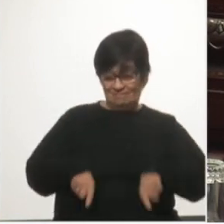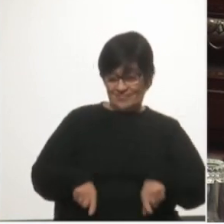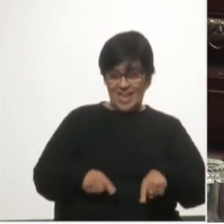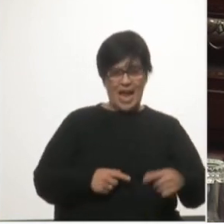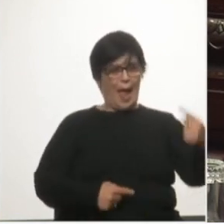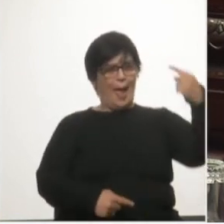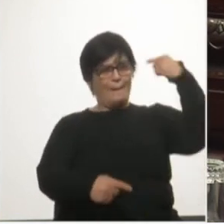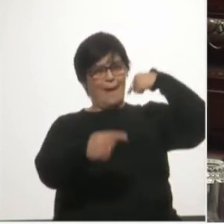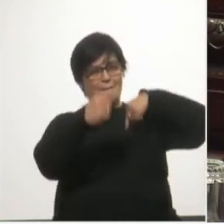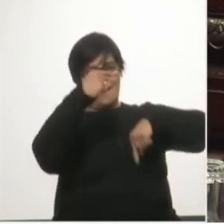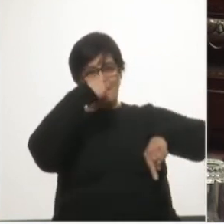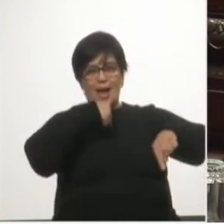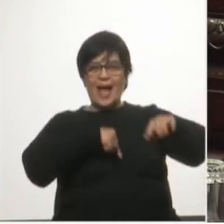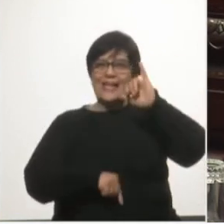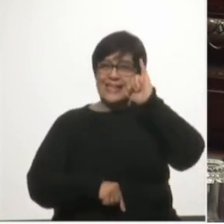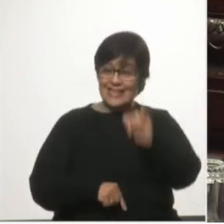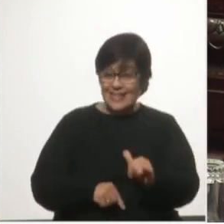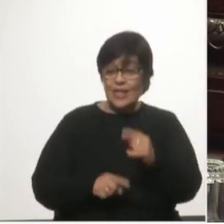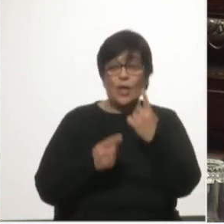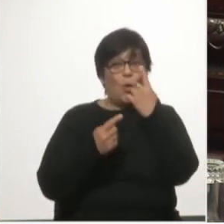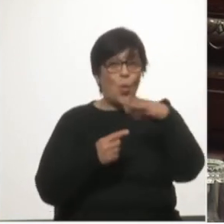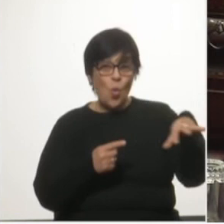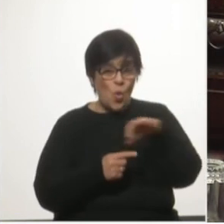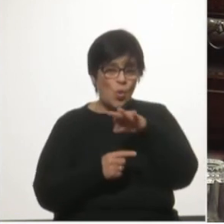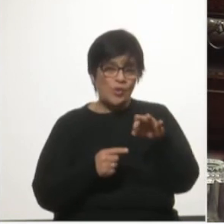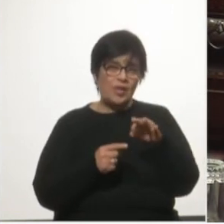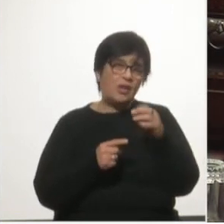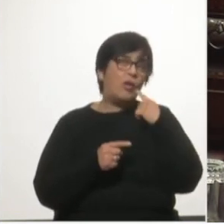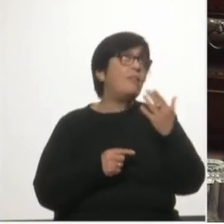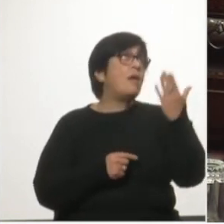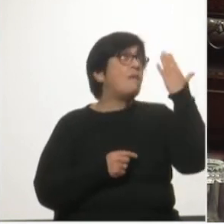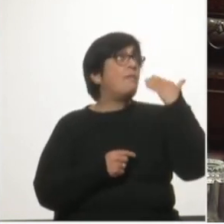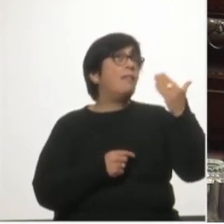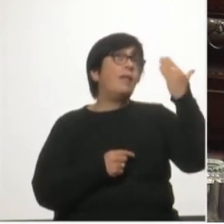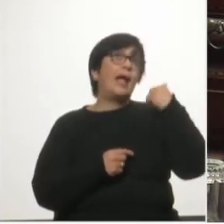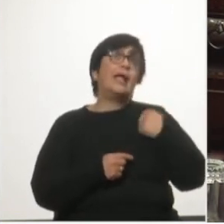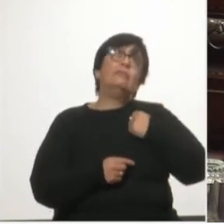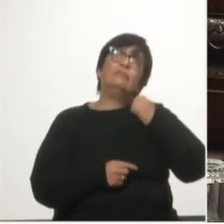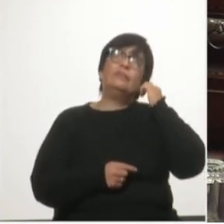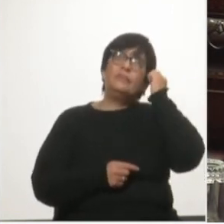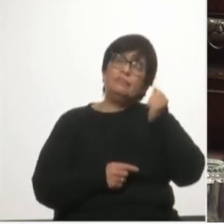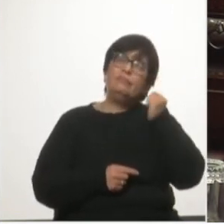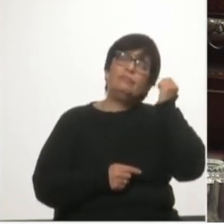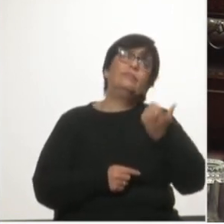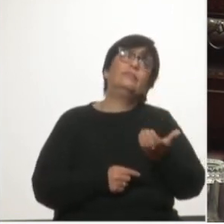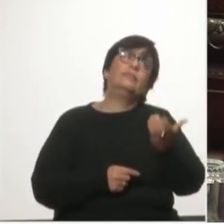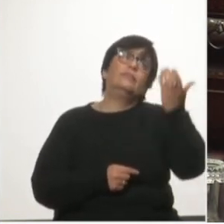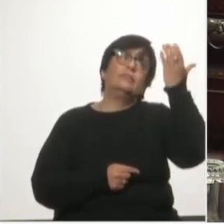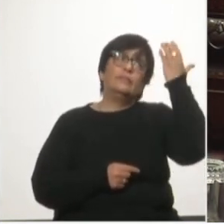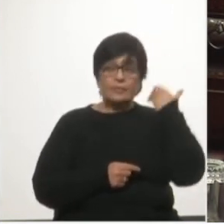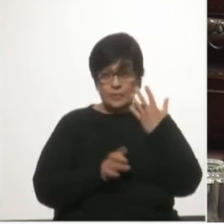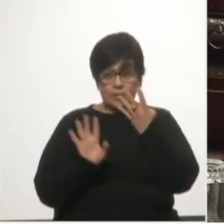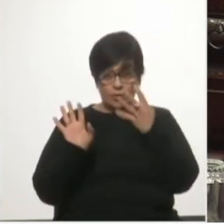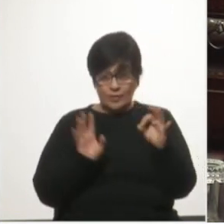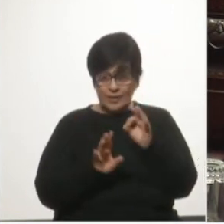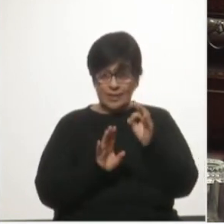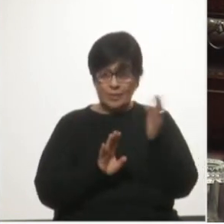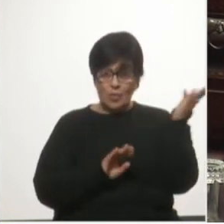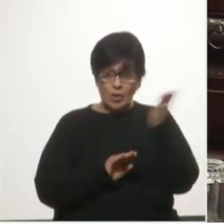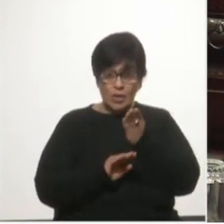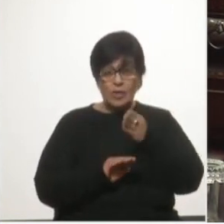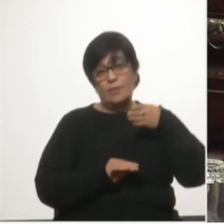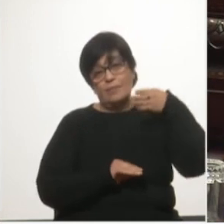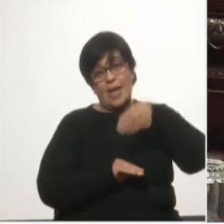acusó ahí sí de solo tener ojos en el pasado tuvo el 90% de sus